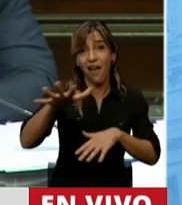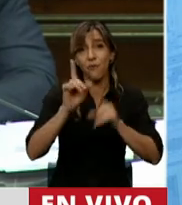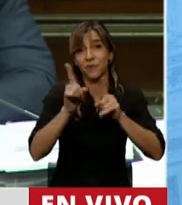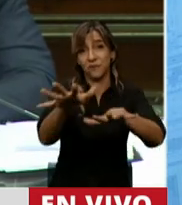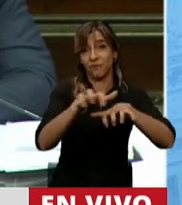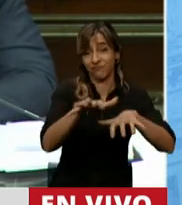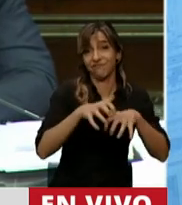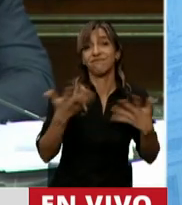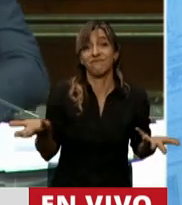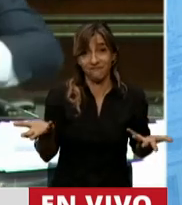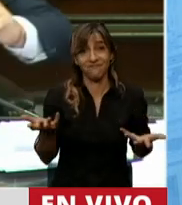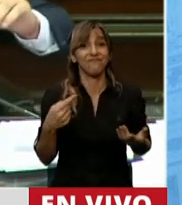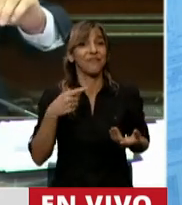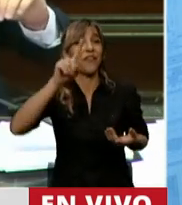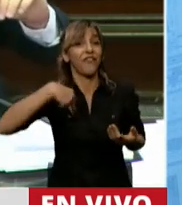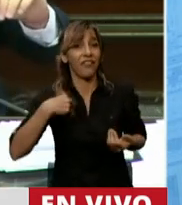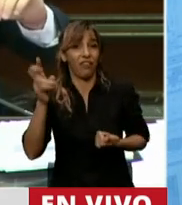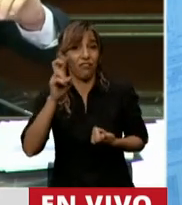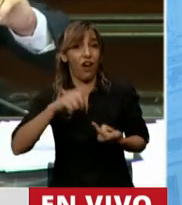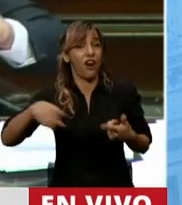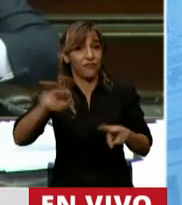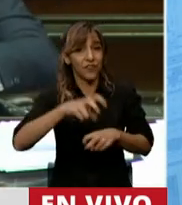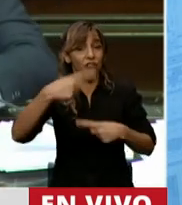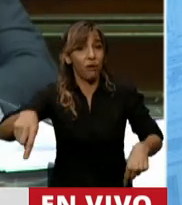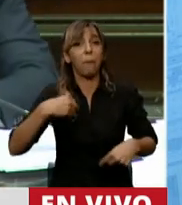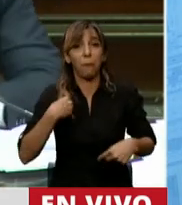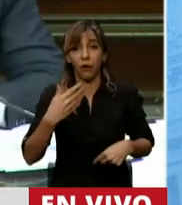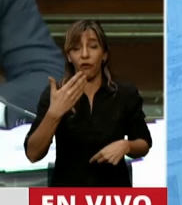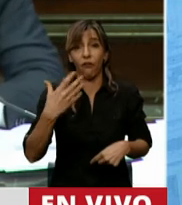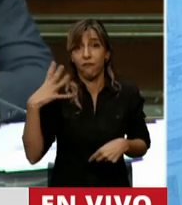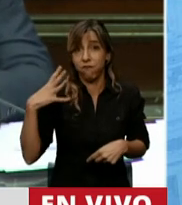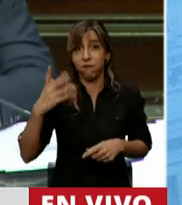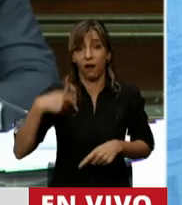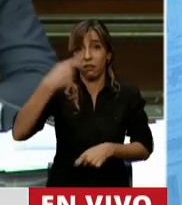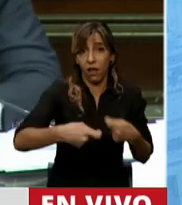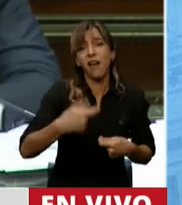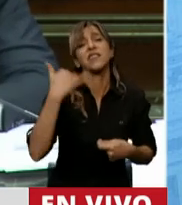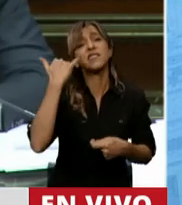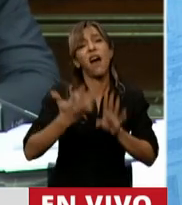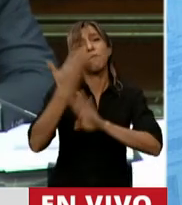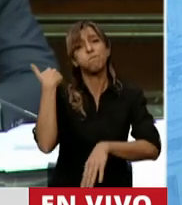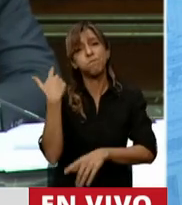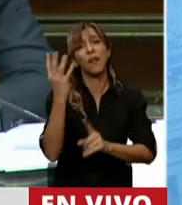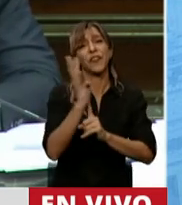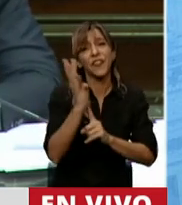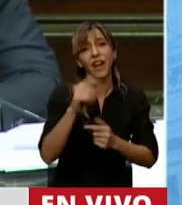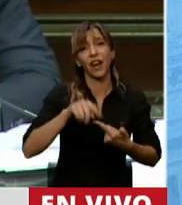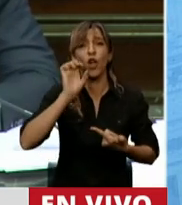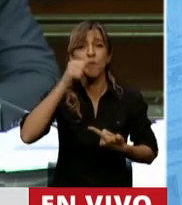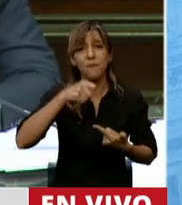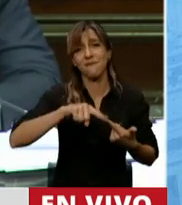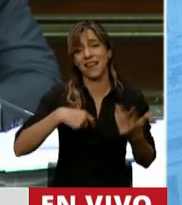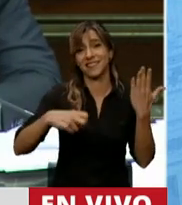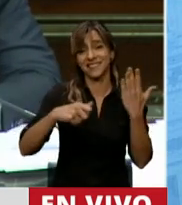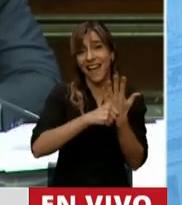divisas. Pero estas medidas nos llevan de nuevo a la crisis de trigo que ya tuvimos, la del maíz y la de la